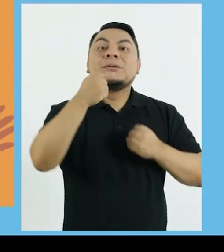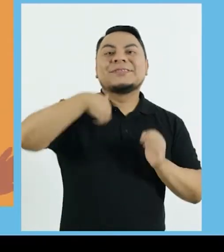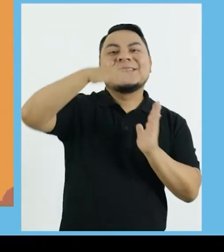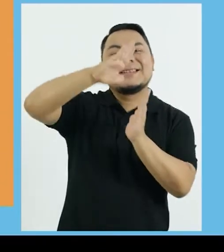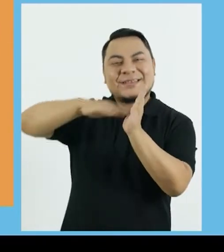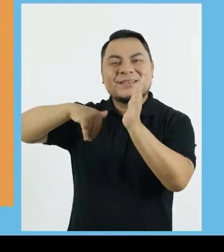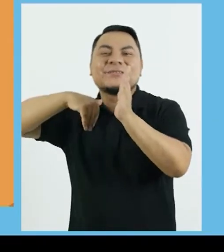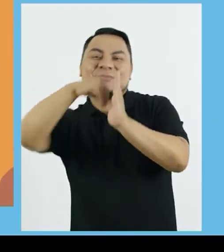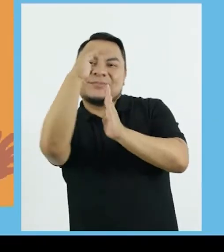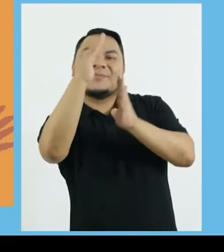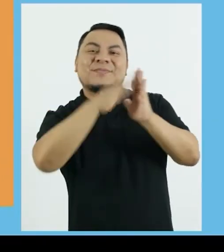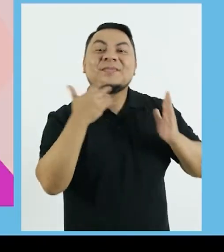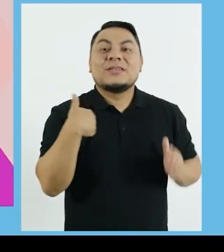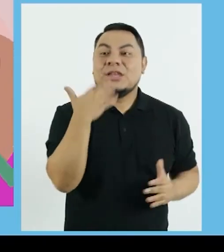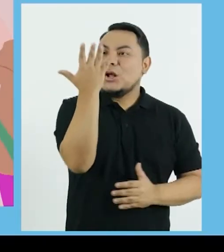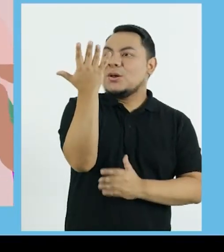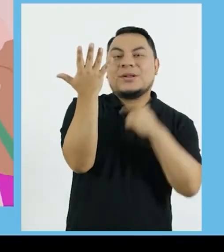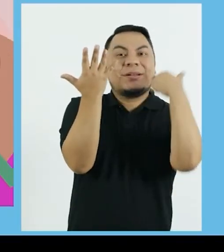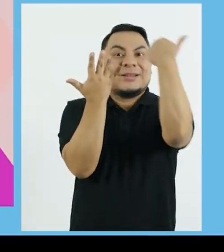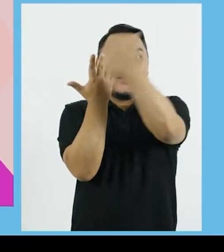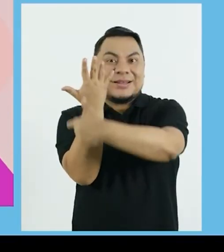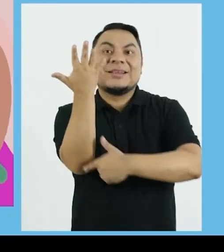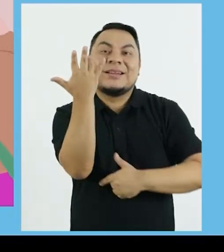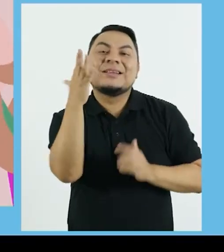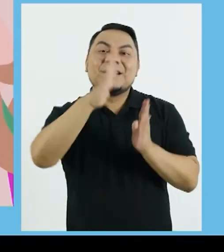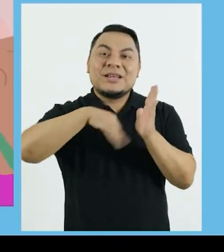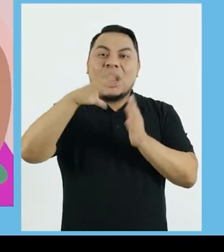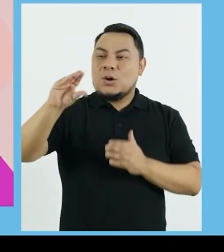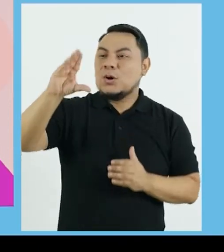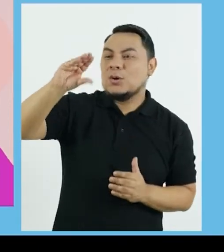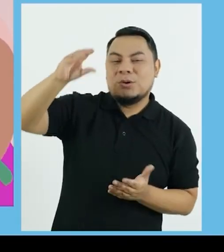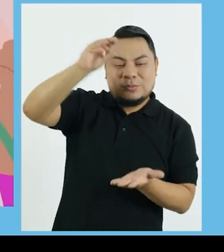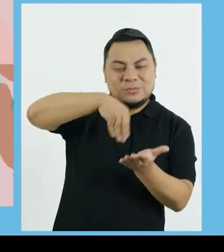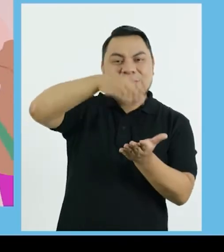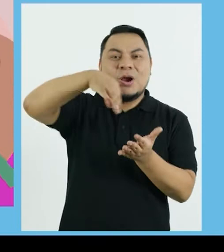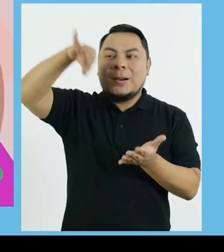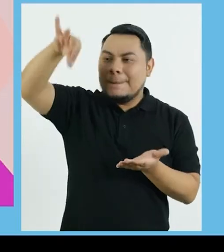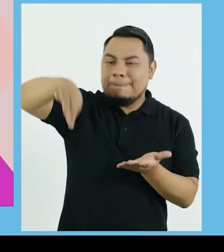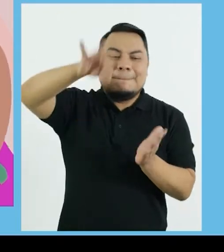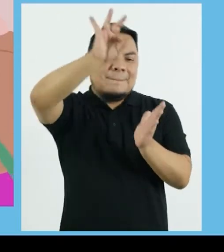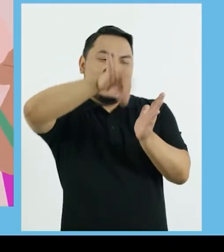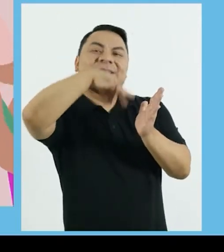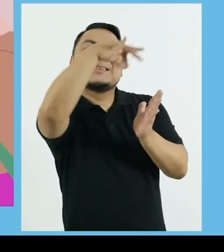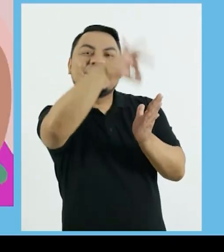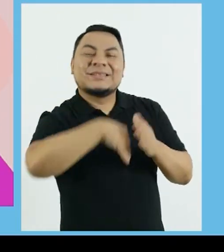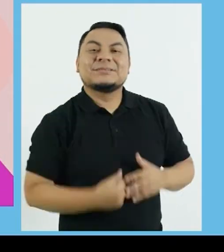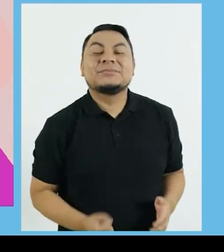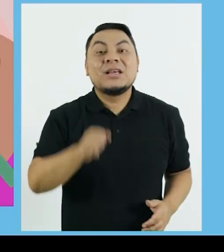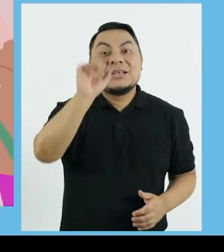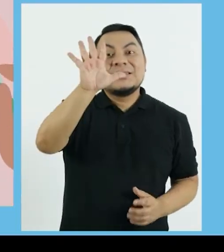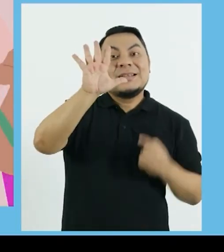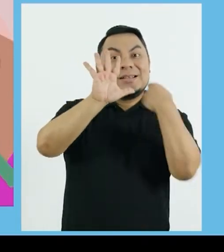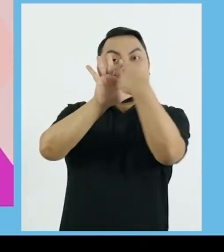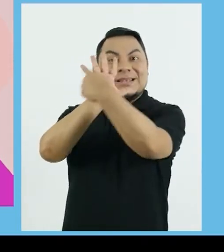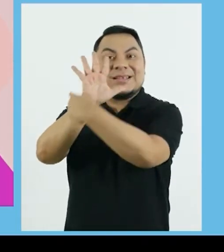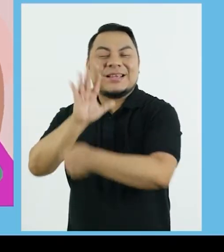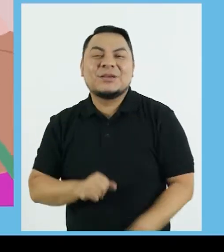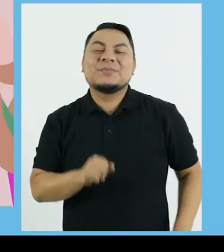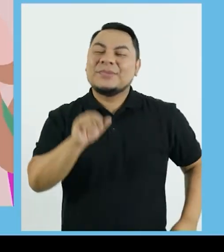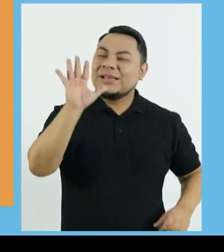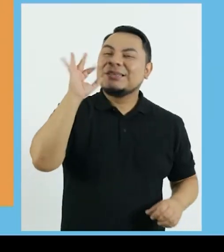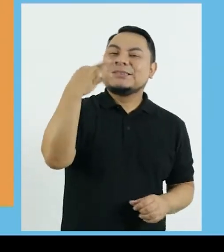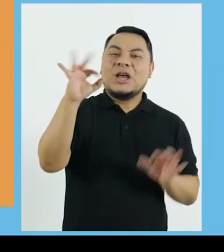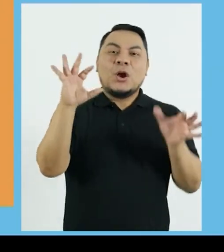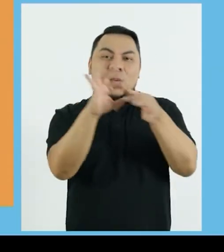en familia Pintaremos con los dedos Con esponja o pincel